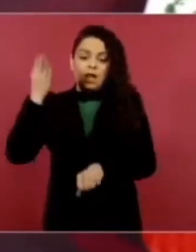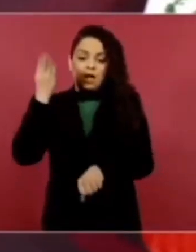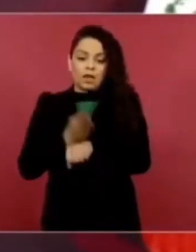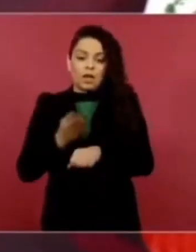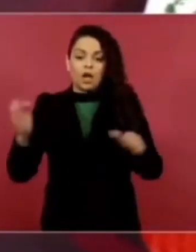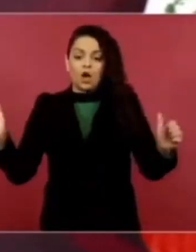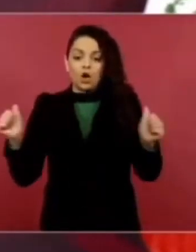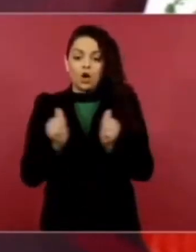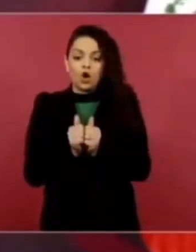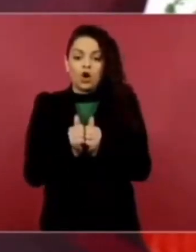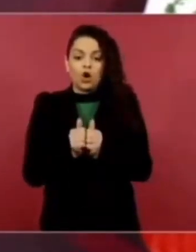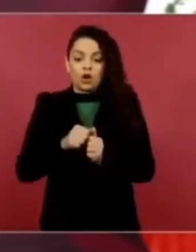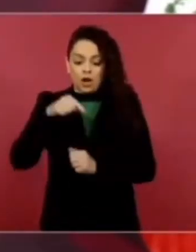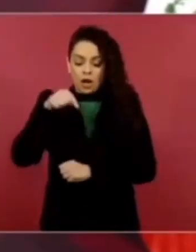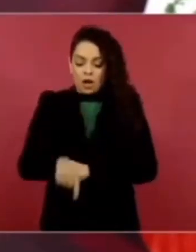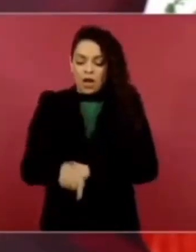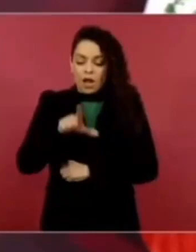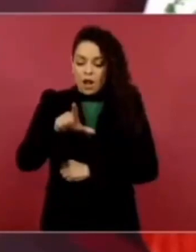local